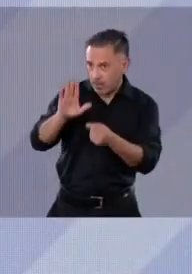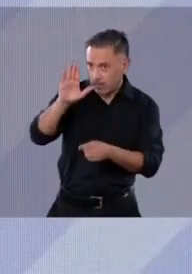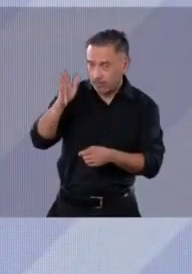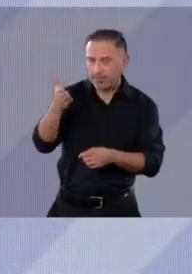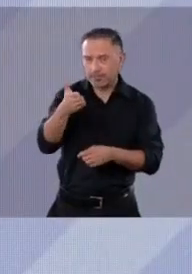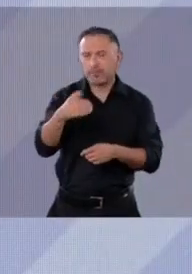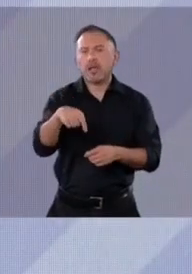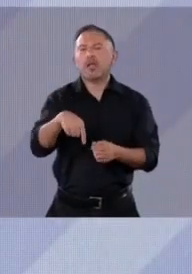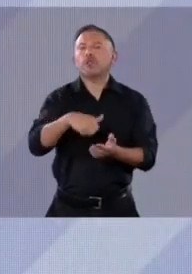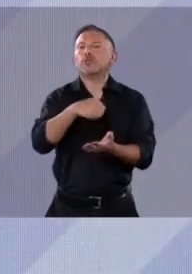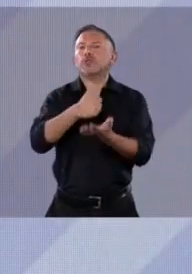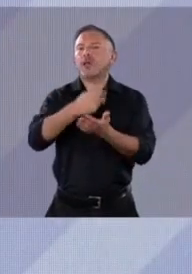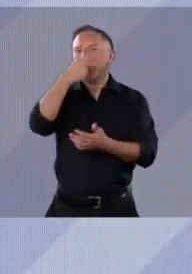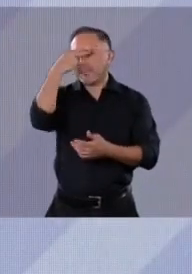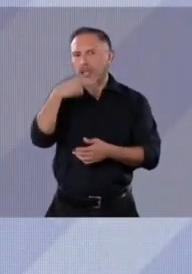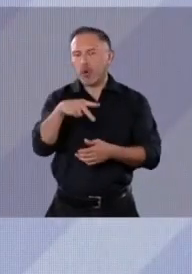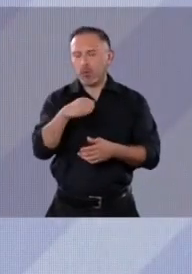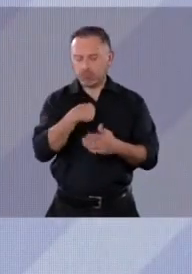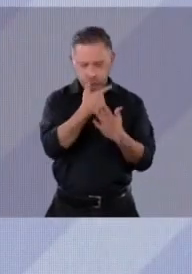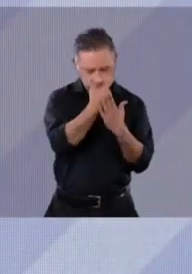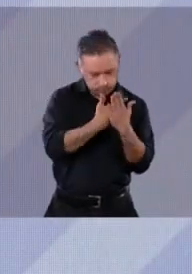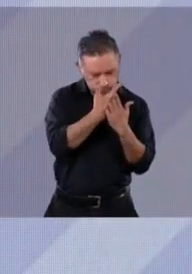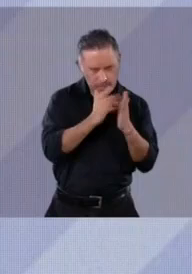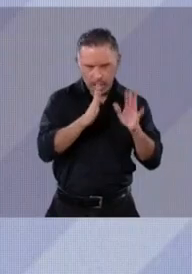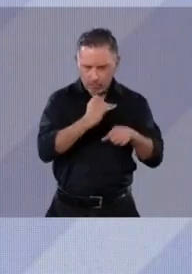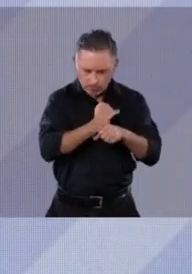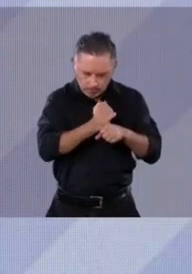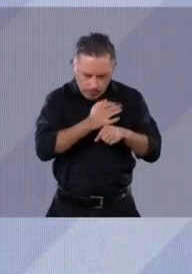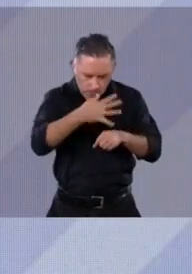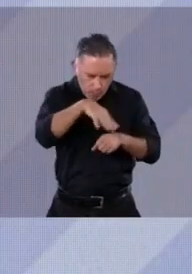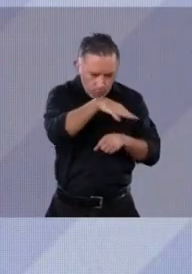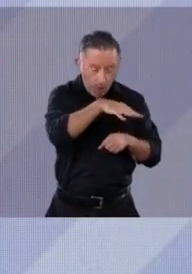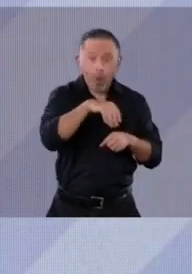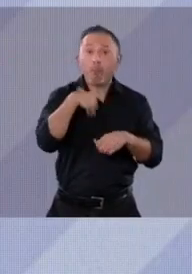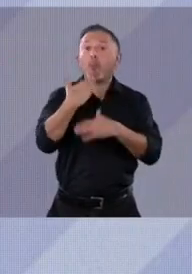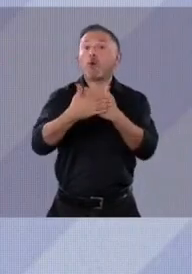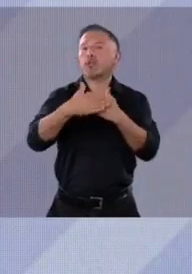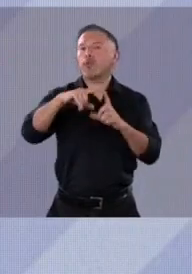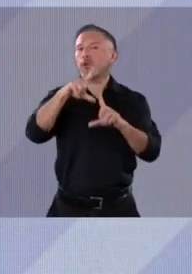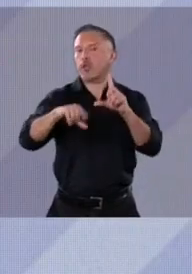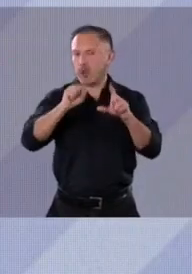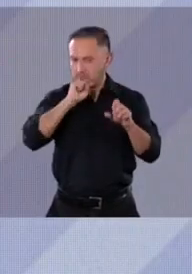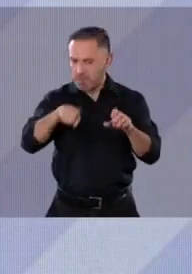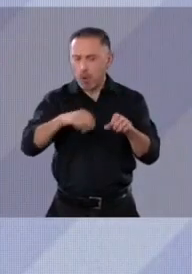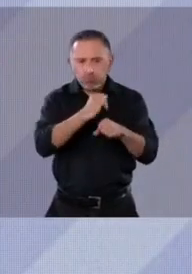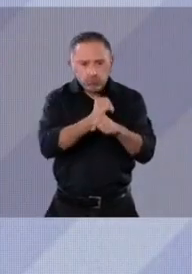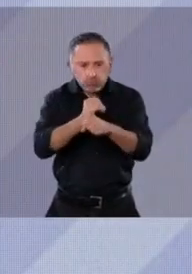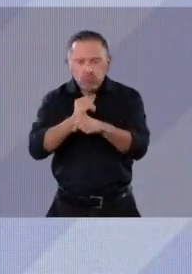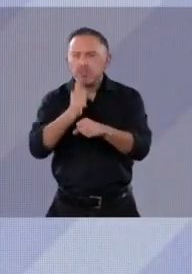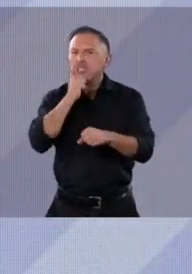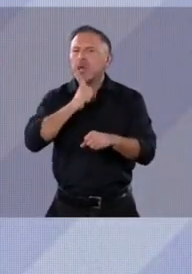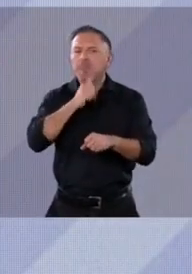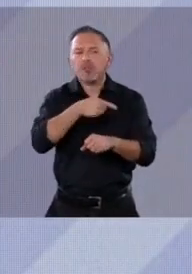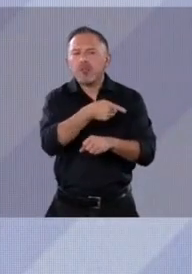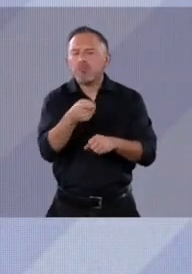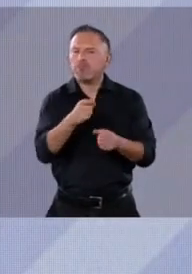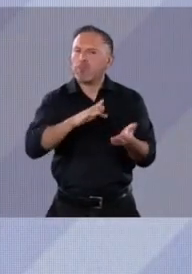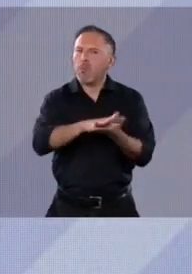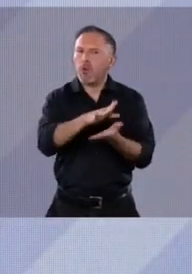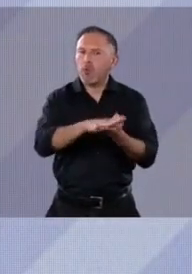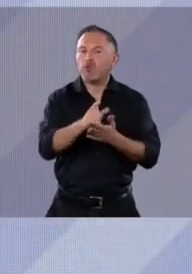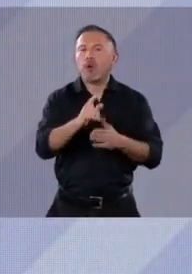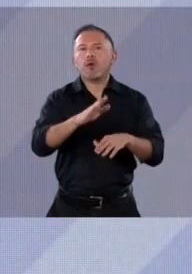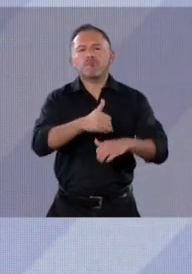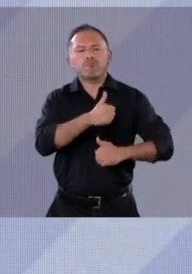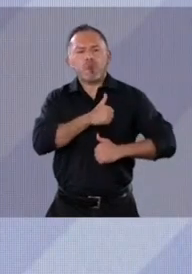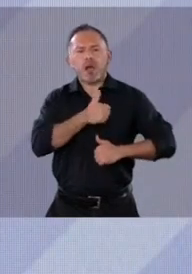la Ciudad de México que hoy está a nivel nacional y lo vamos a profundizar y siempre en nuestro apoyo a las víctimas. Más y mejor Guardia Nacional. Vamos a